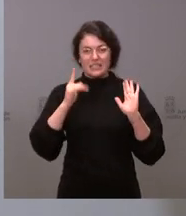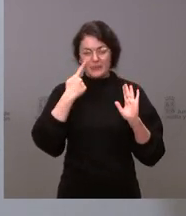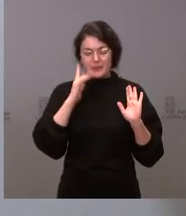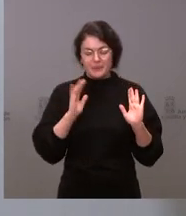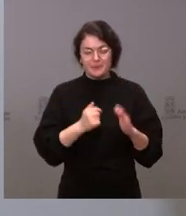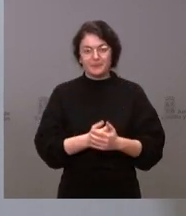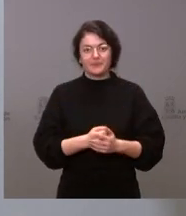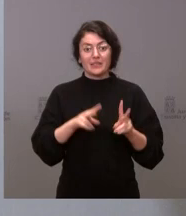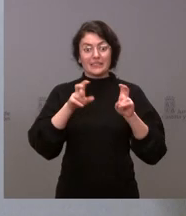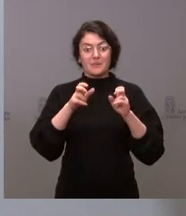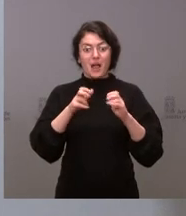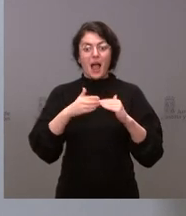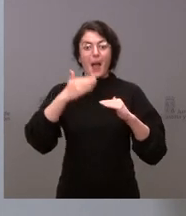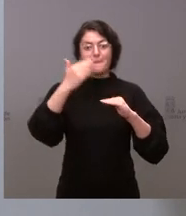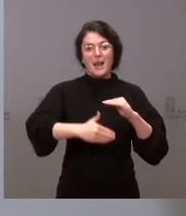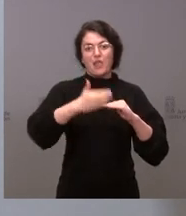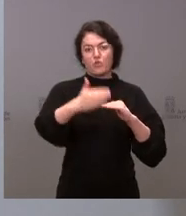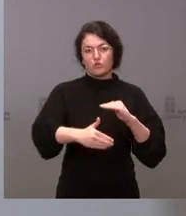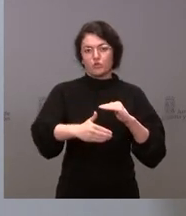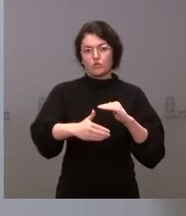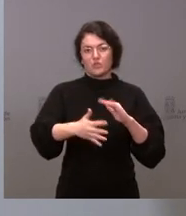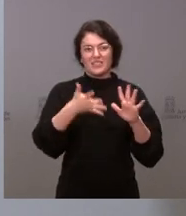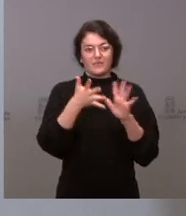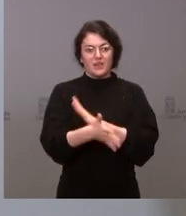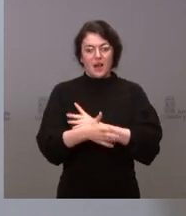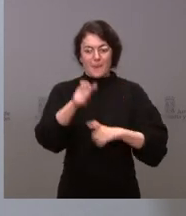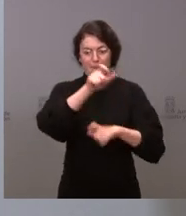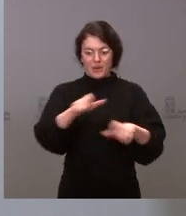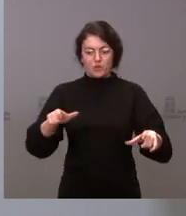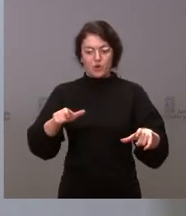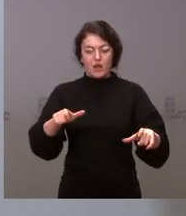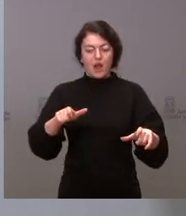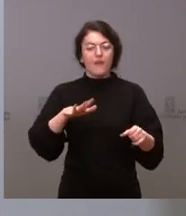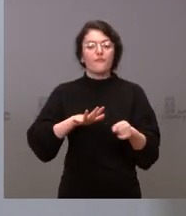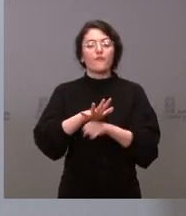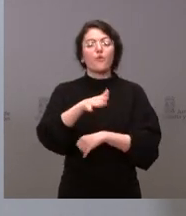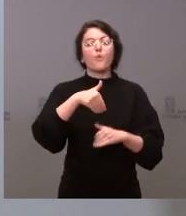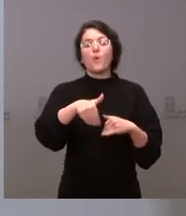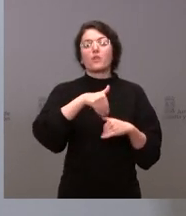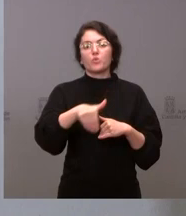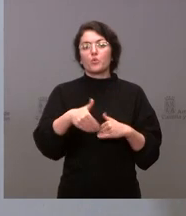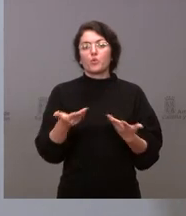El tema de los plazos, ¿cuándo lo van a empezar a anotar los ciudadanos? Que al final es lo que muchas veces les importa a ellos.